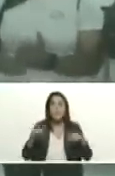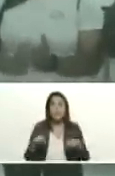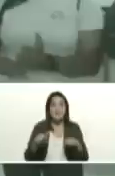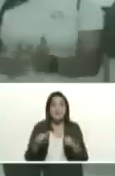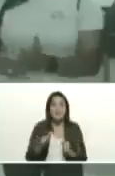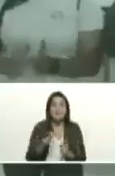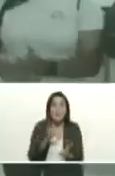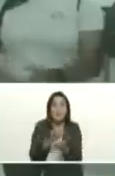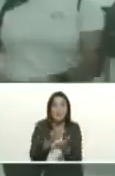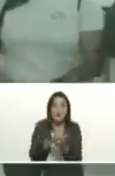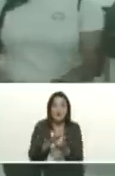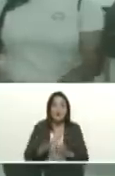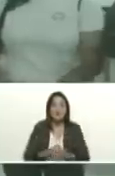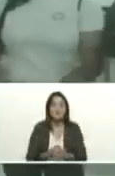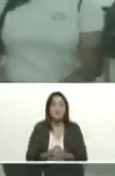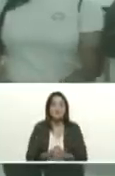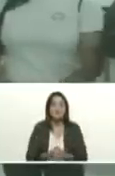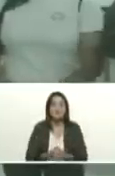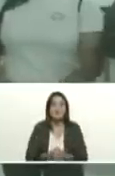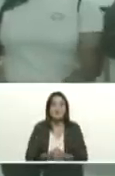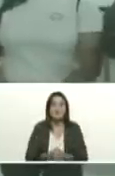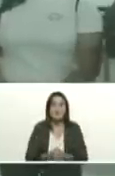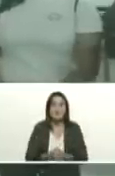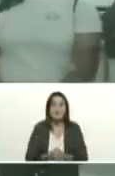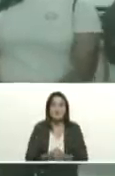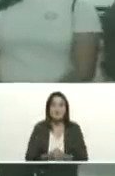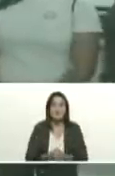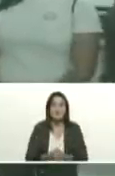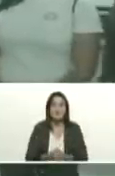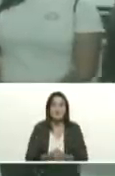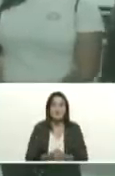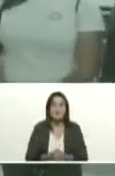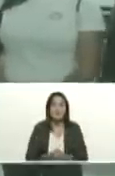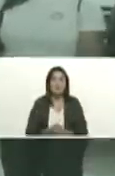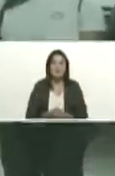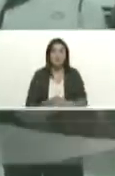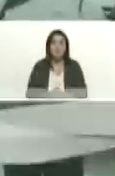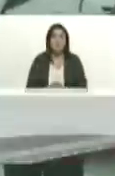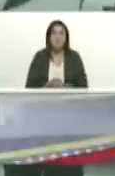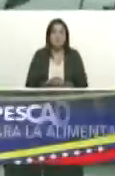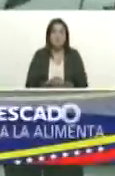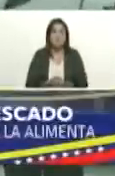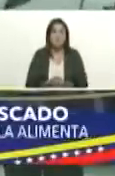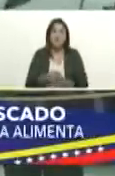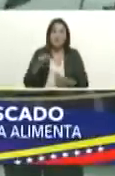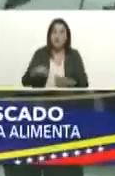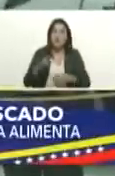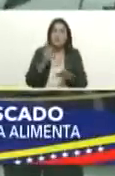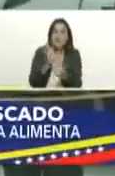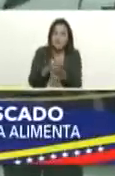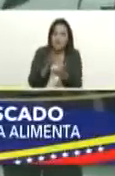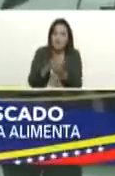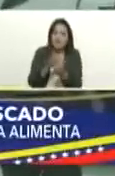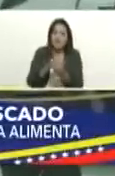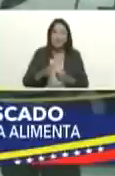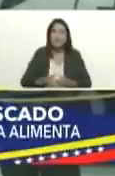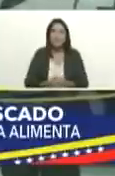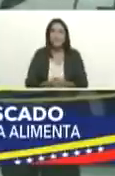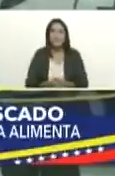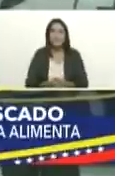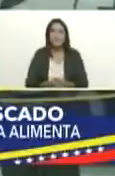Esparta específicamente de nuestra bella isla de Margarita aquí nos encontramos